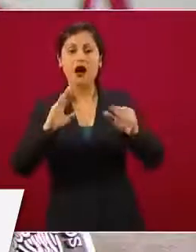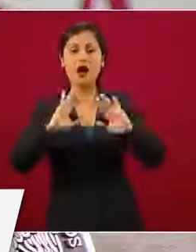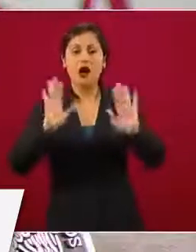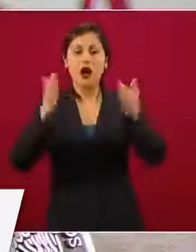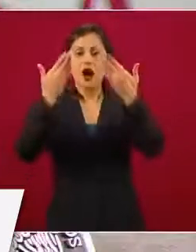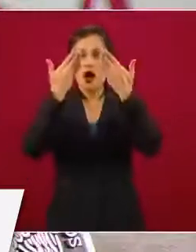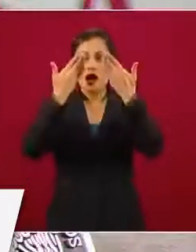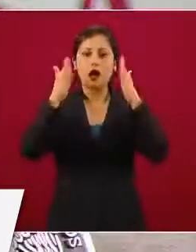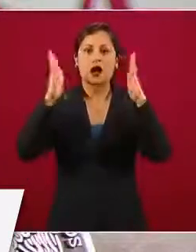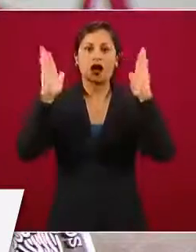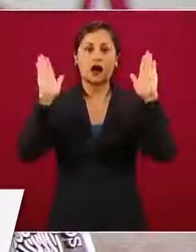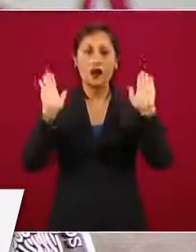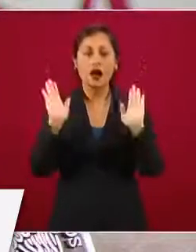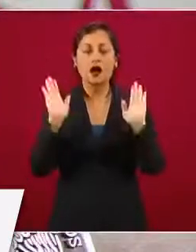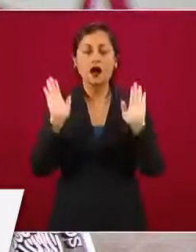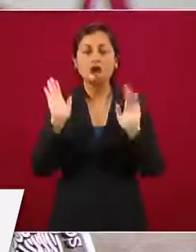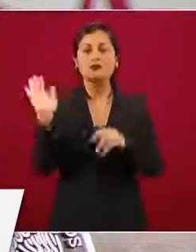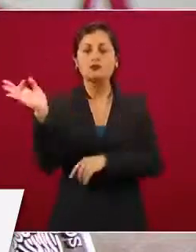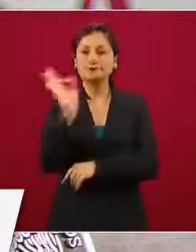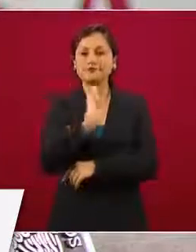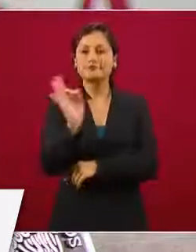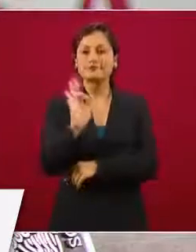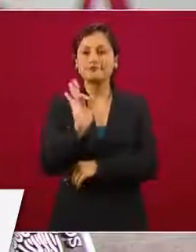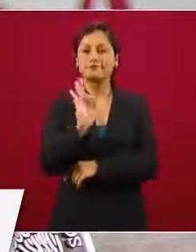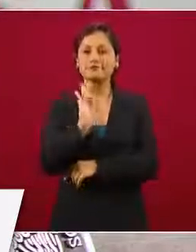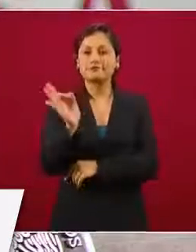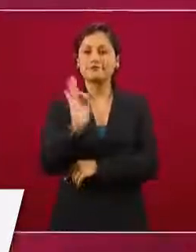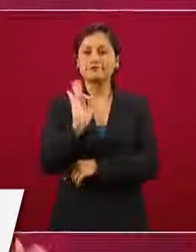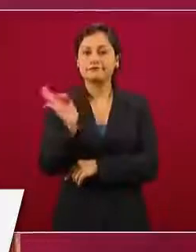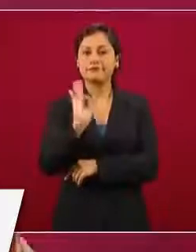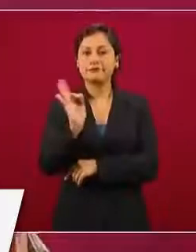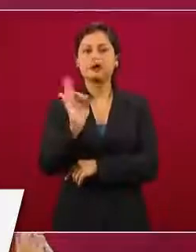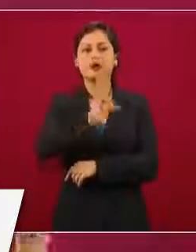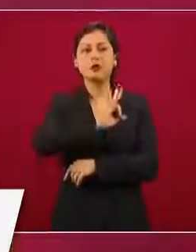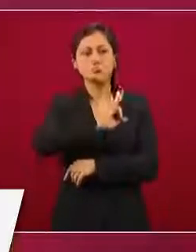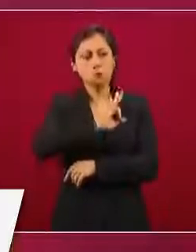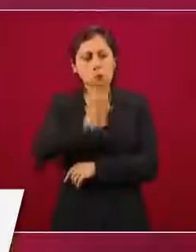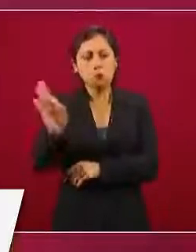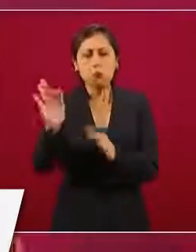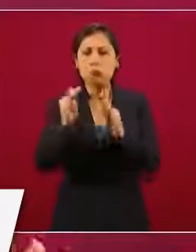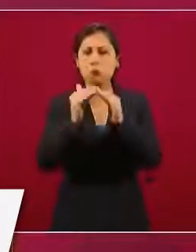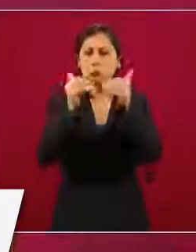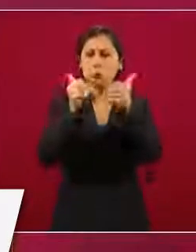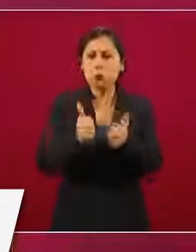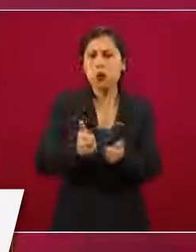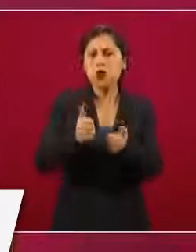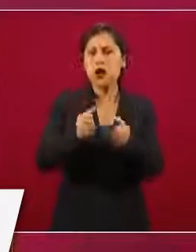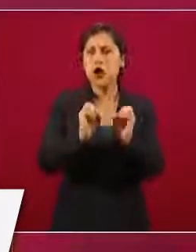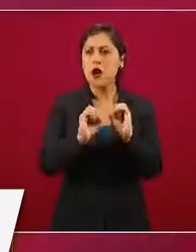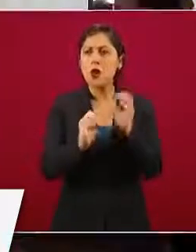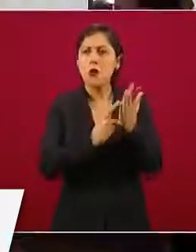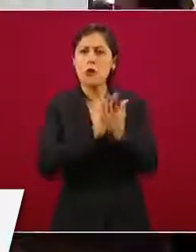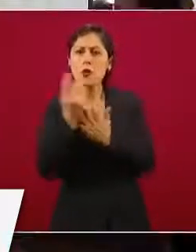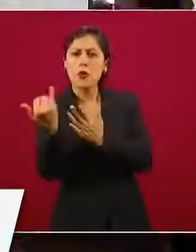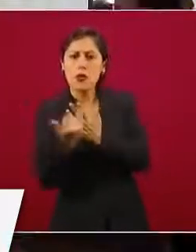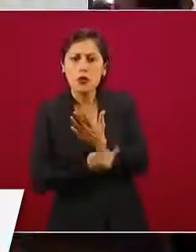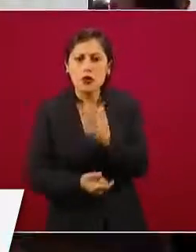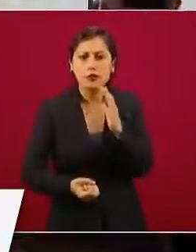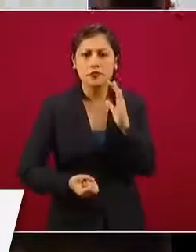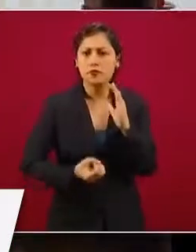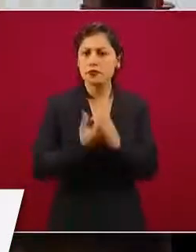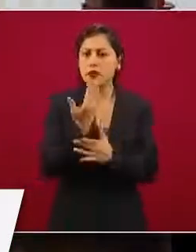nos hace más conscientes de la posibilidad de estos canales para coordinar proyectos, para tener